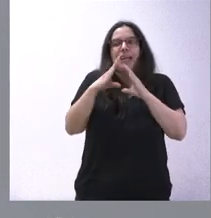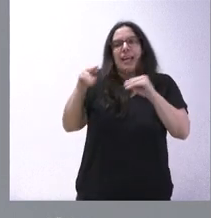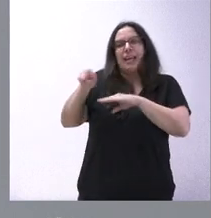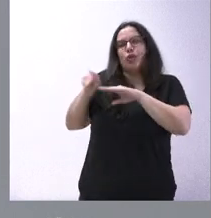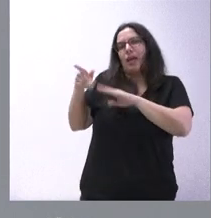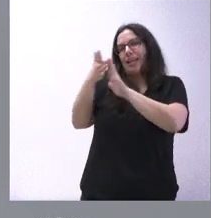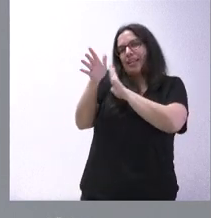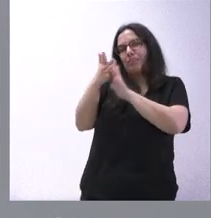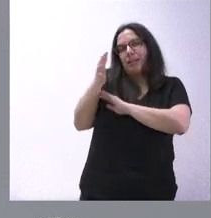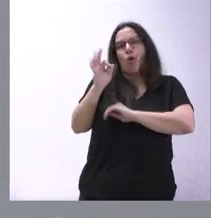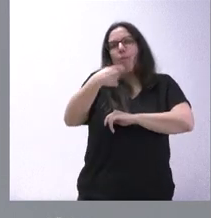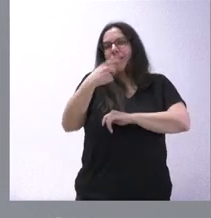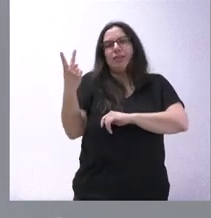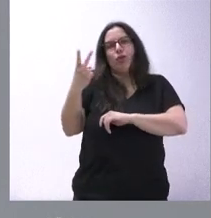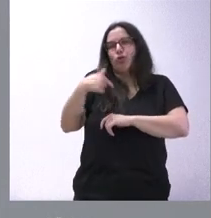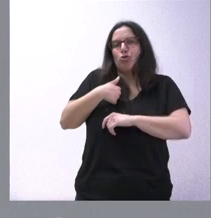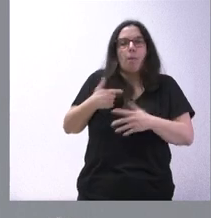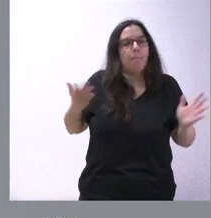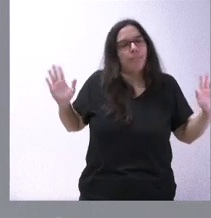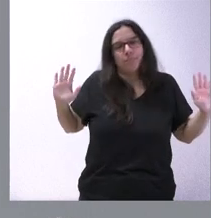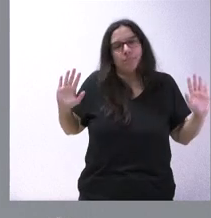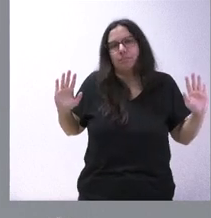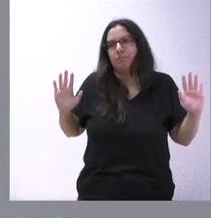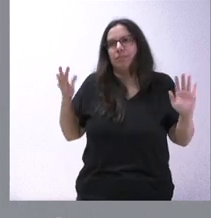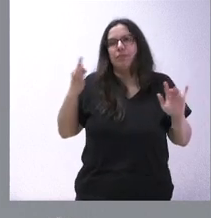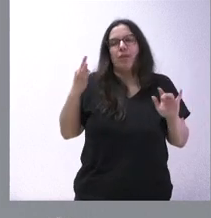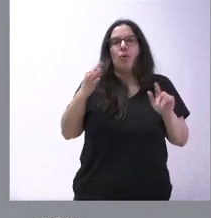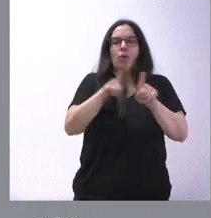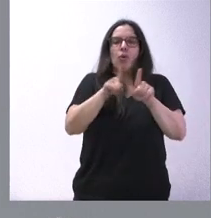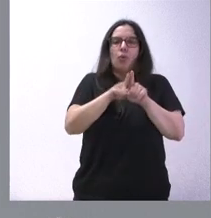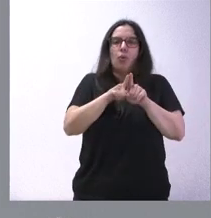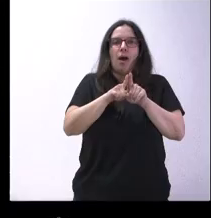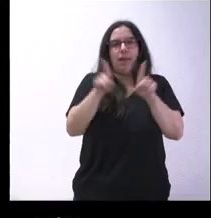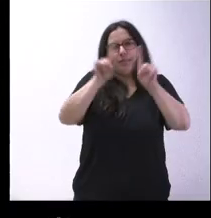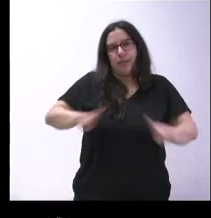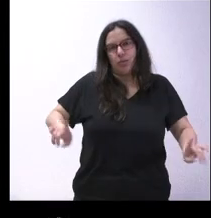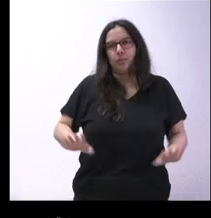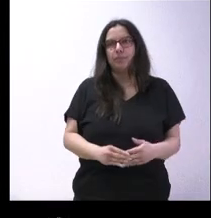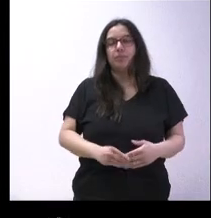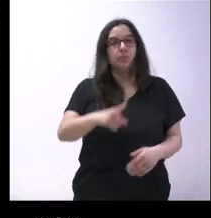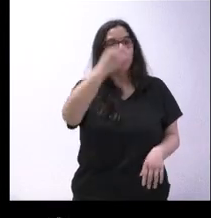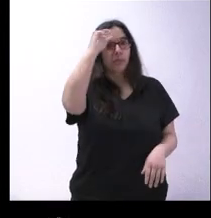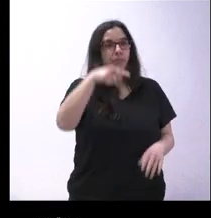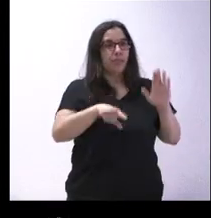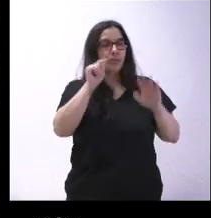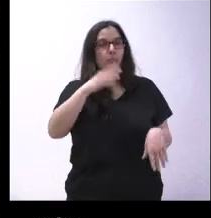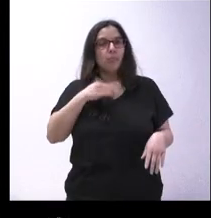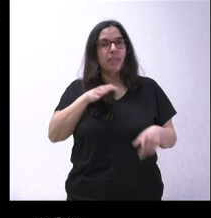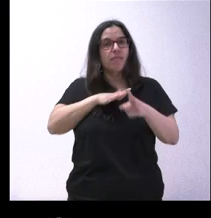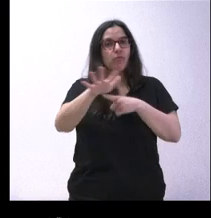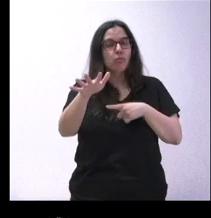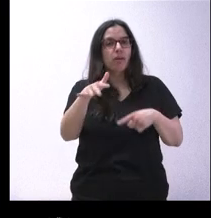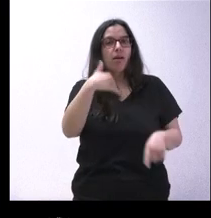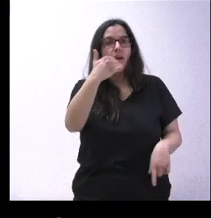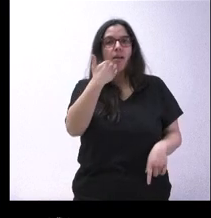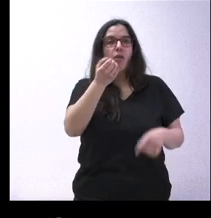puede hacer. Yo, si quiere explicarlo el presidente, lo puede hacer. Yo creo que debo ser prudente en relación con esta cuestión. ¿Cree que en esa decisión ha podido pesar, en algún caso,